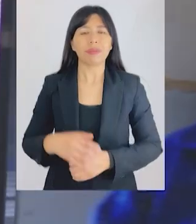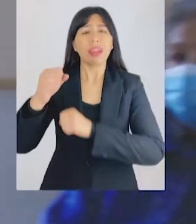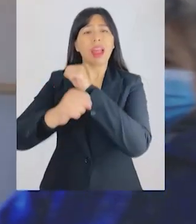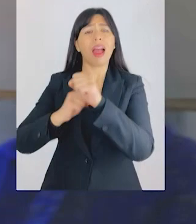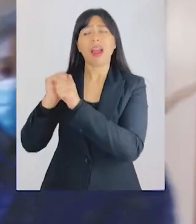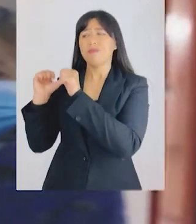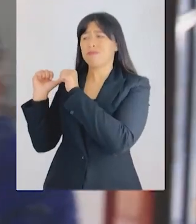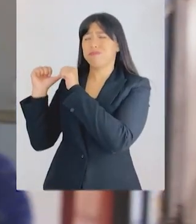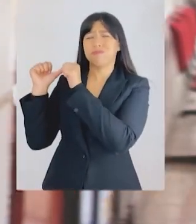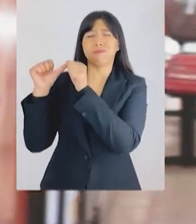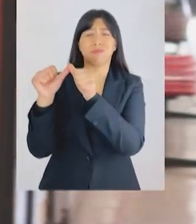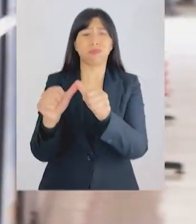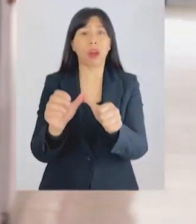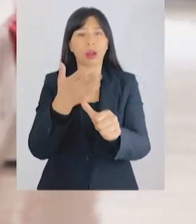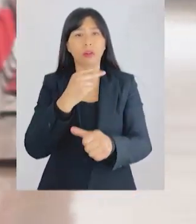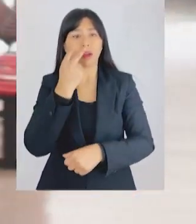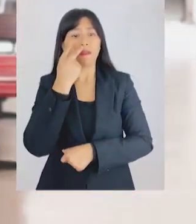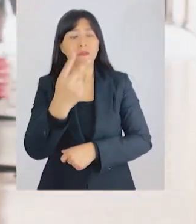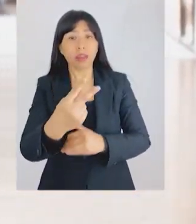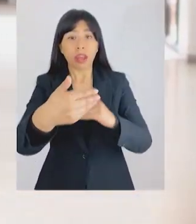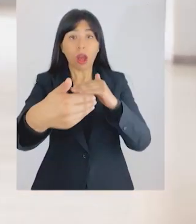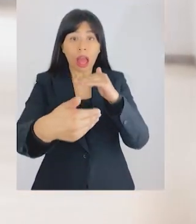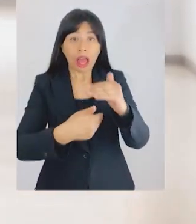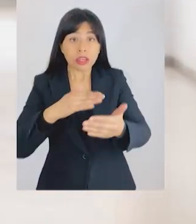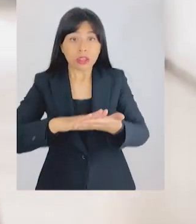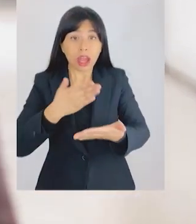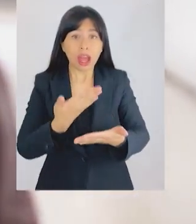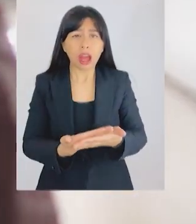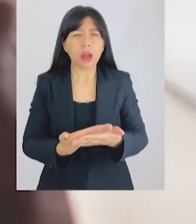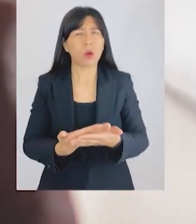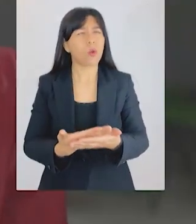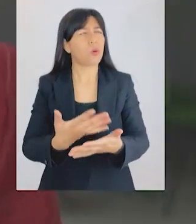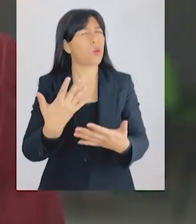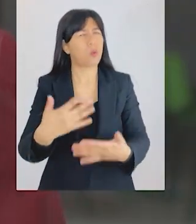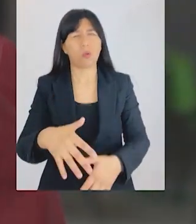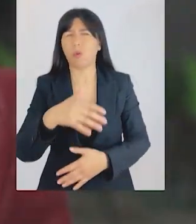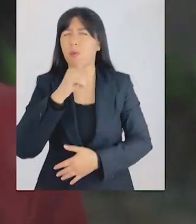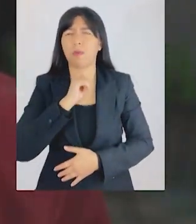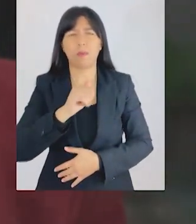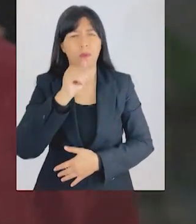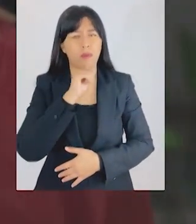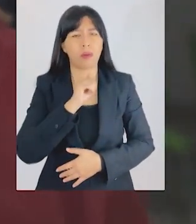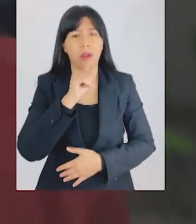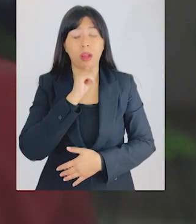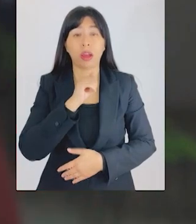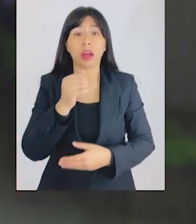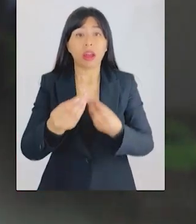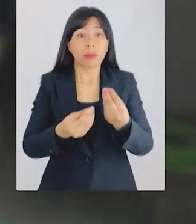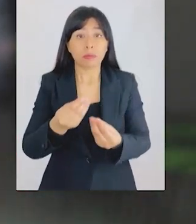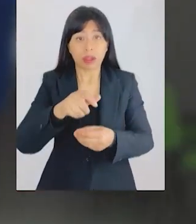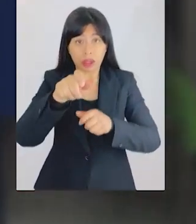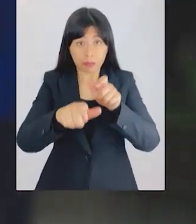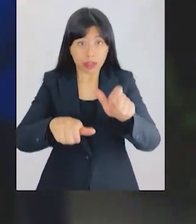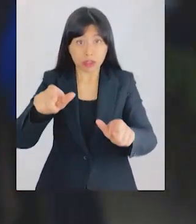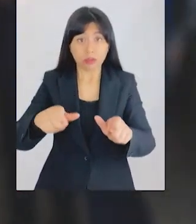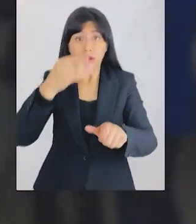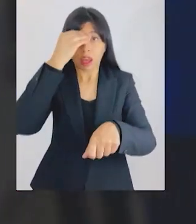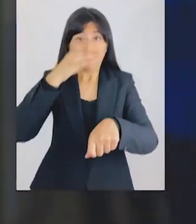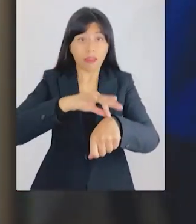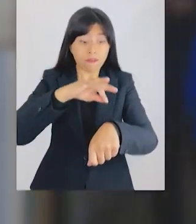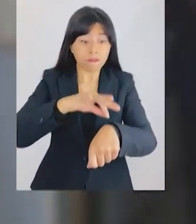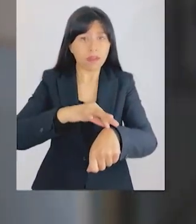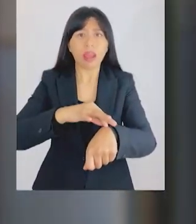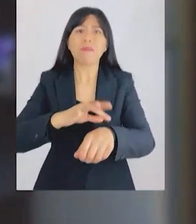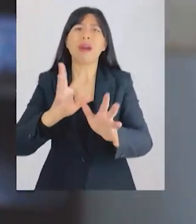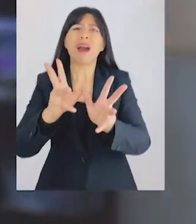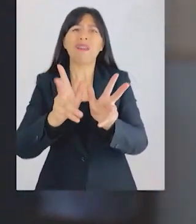A lo largo de los años, hemos visto cómo el acceso a la salud es una tremenda deuda. Que al momento de una enfermedad,